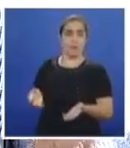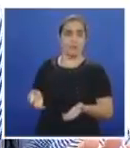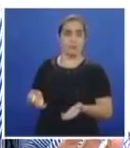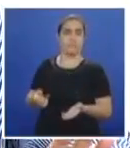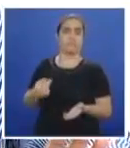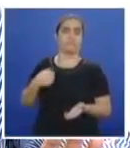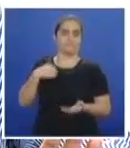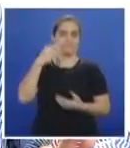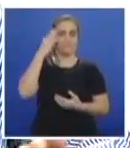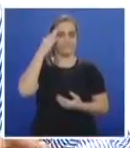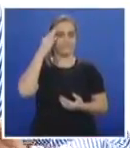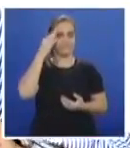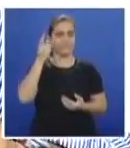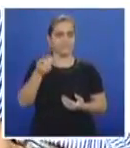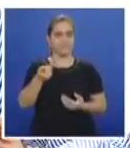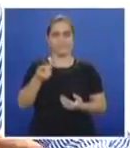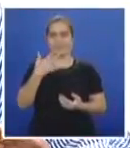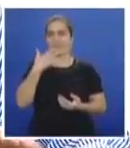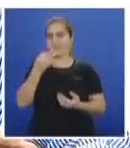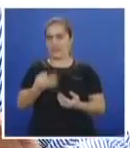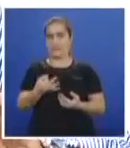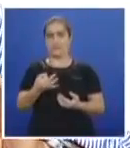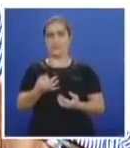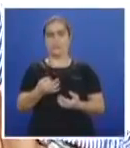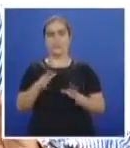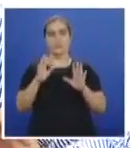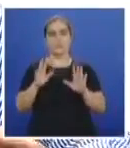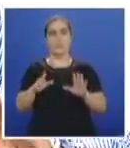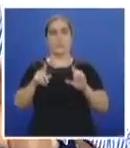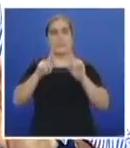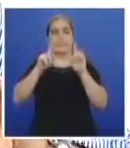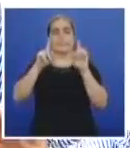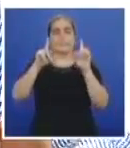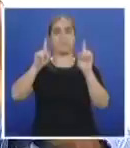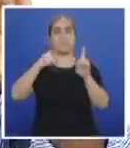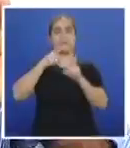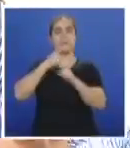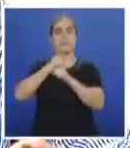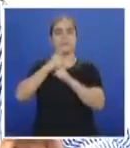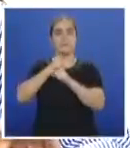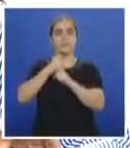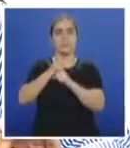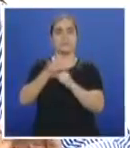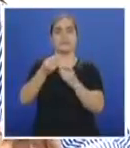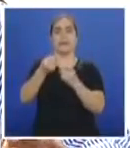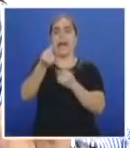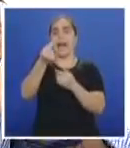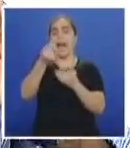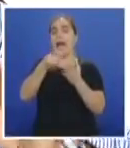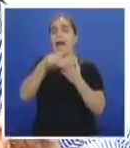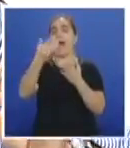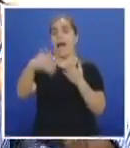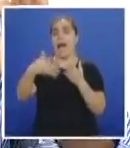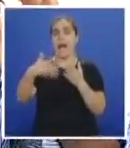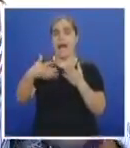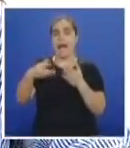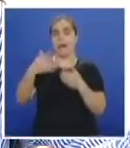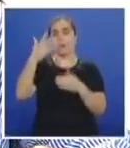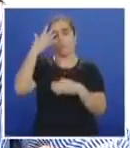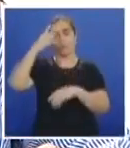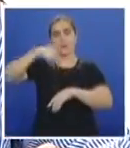clarísimo. Y el tema universitario. Es un tema que afecta el costo y la hora